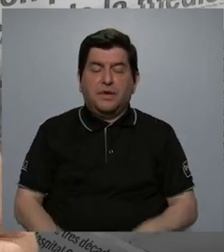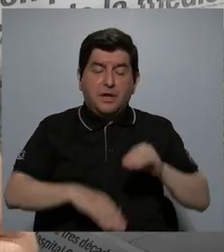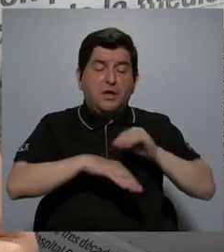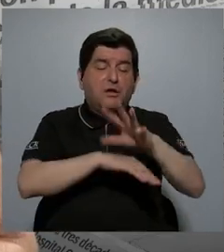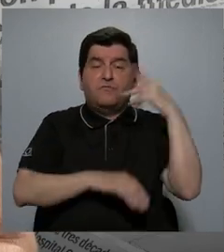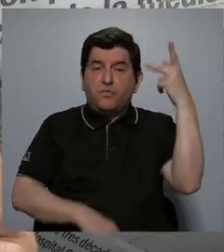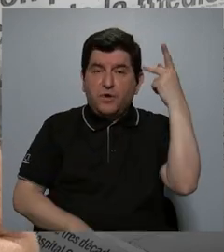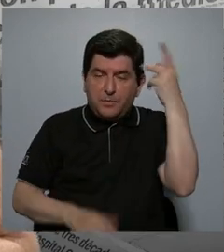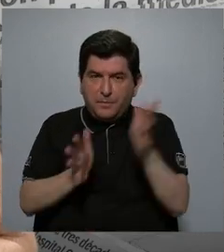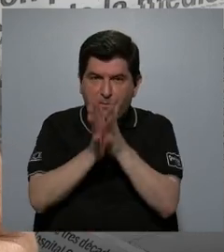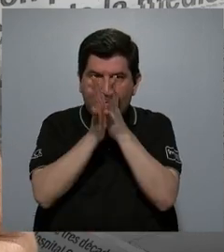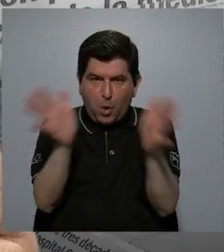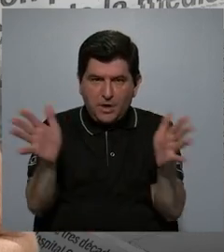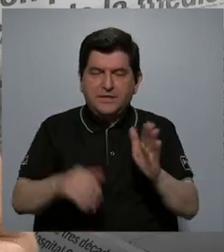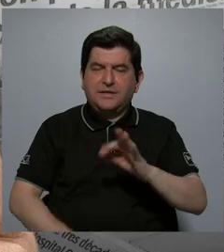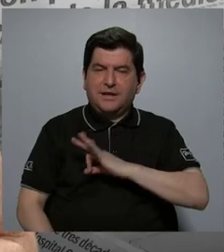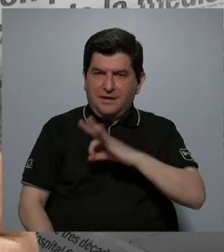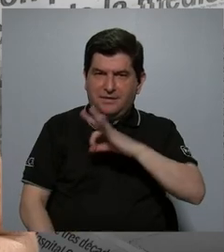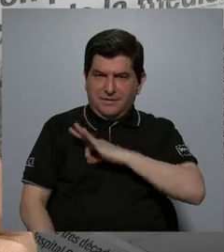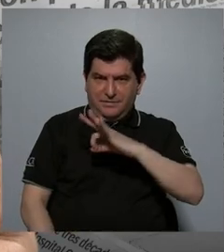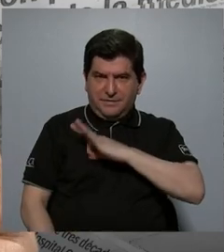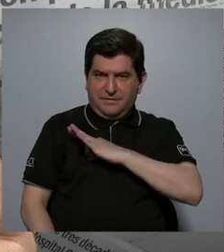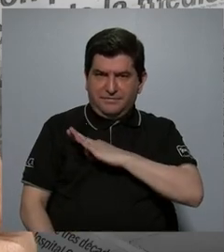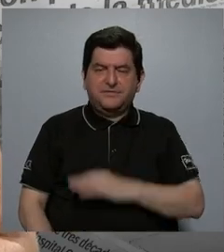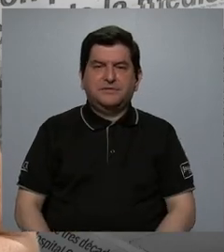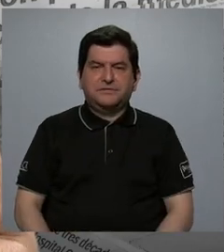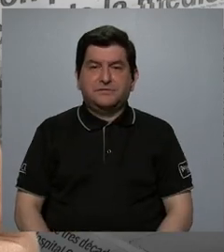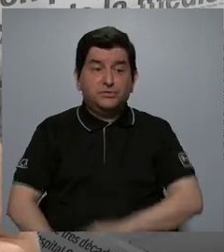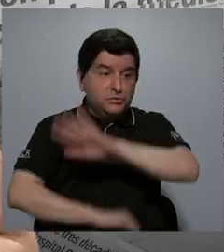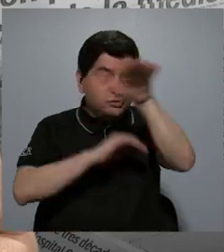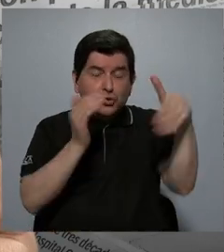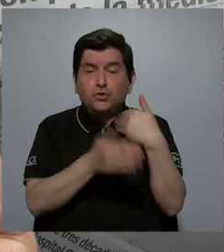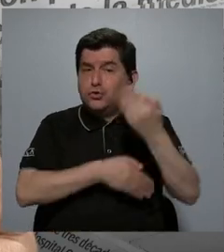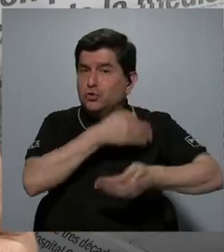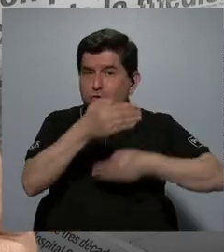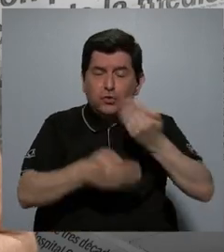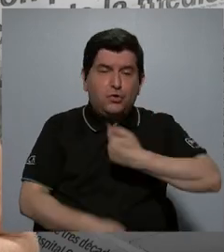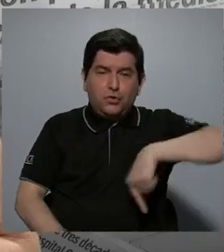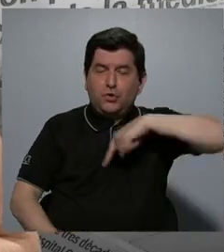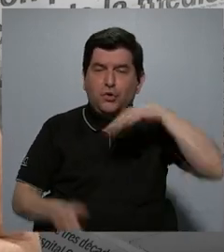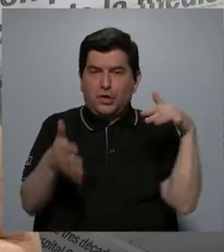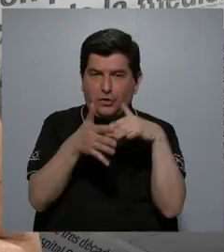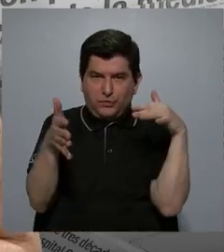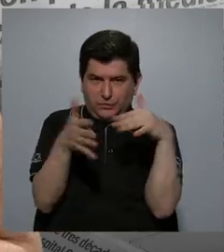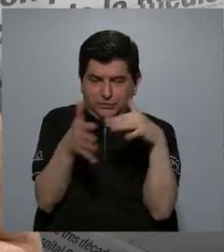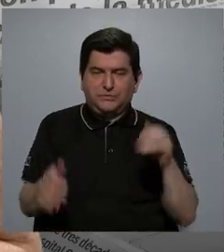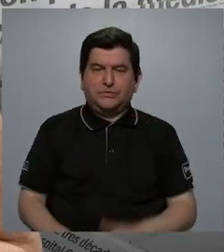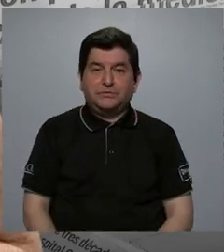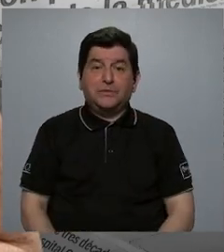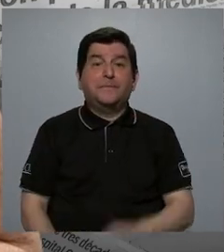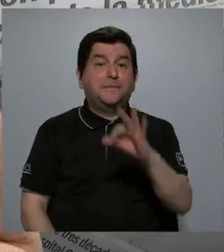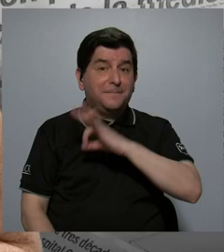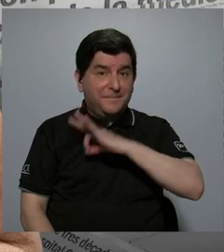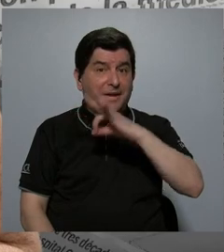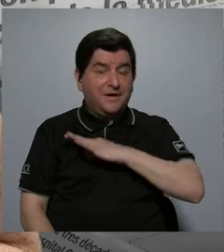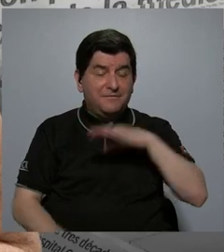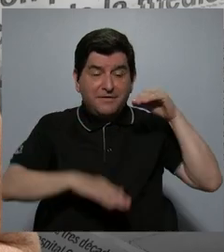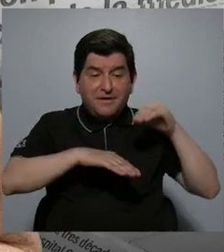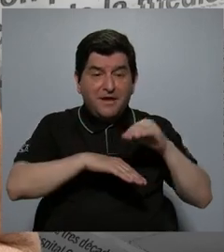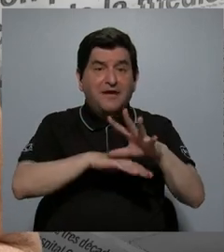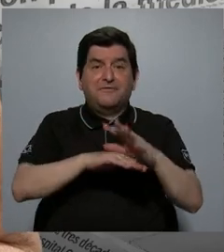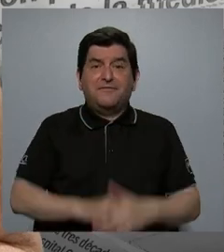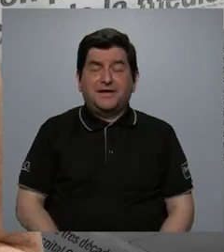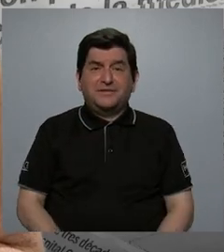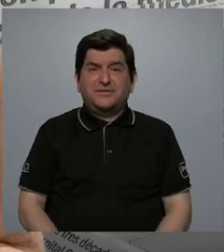políticas públicas que favorezcan un poco todos los procesos que nosotros estudiamos y que favorecen estos efectos